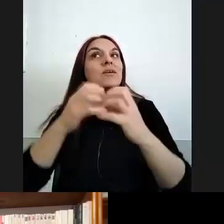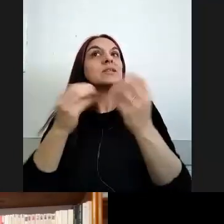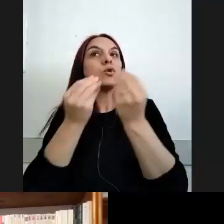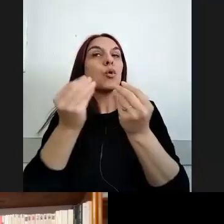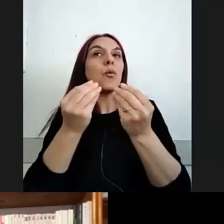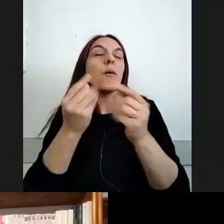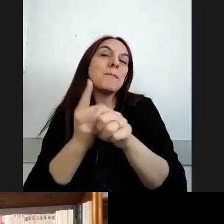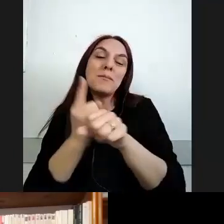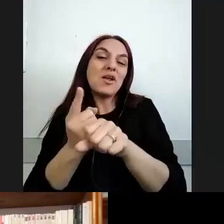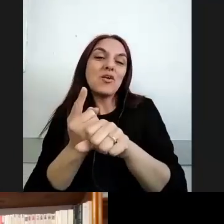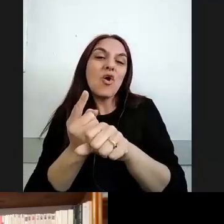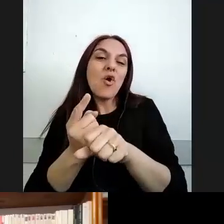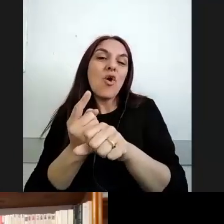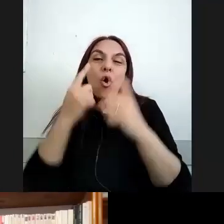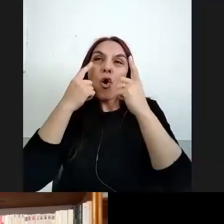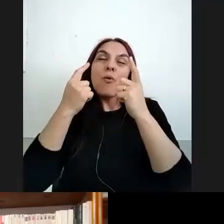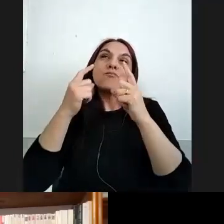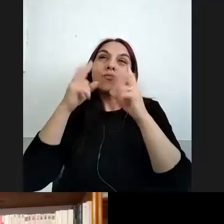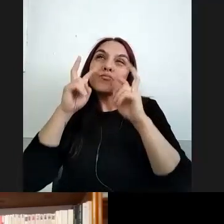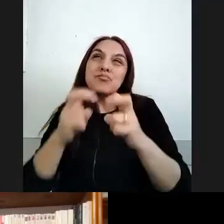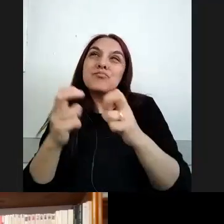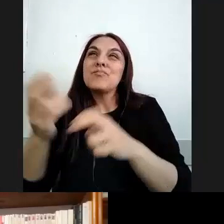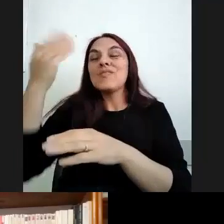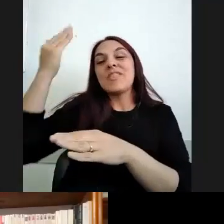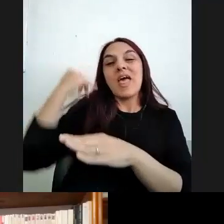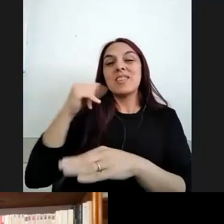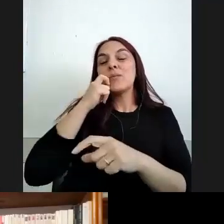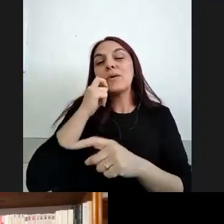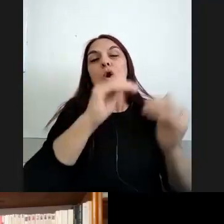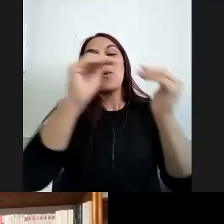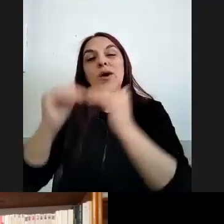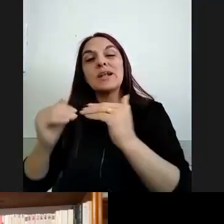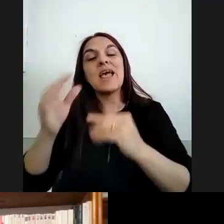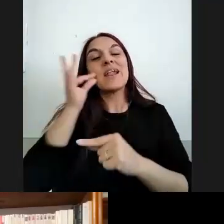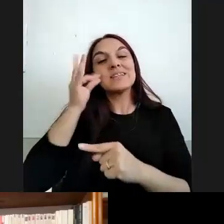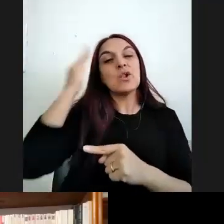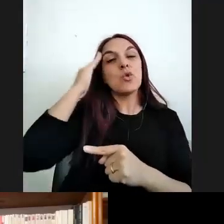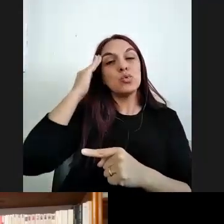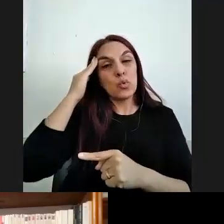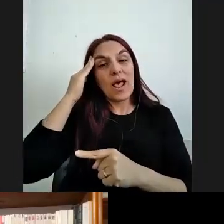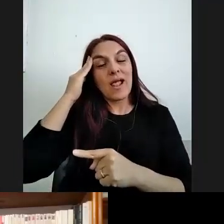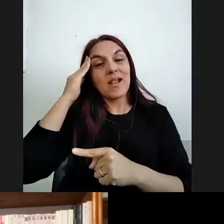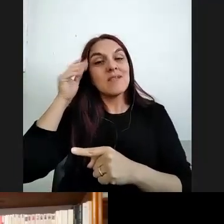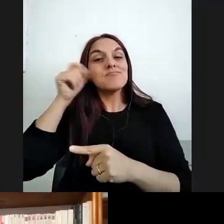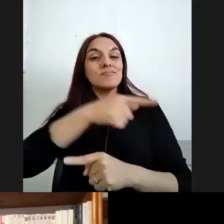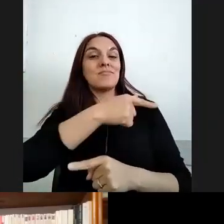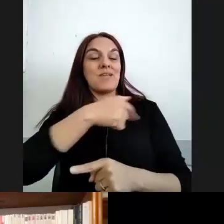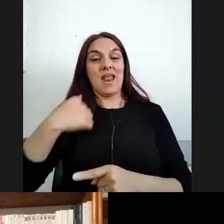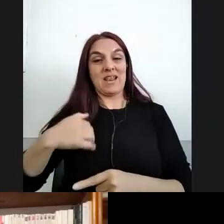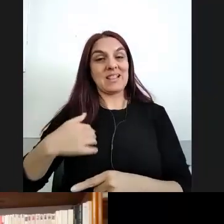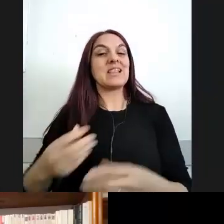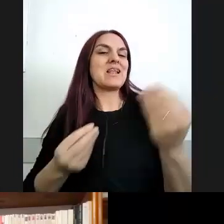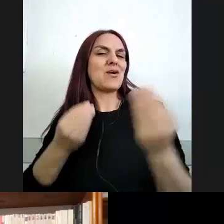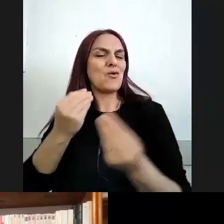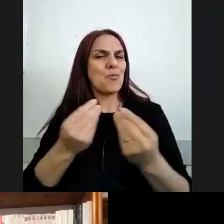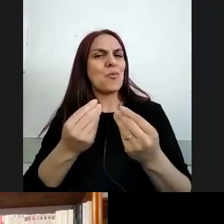imágenes de las que hablábamos por un lado de la homogeneidad racial y cultural en este caso del Estado Nacional Argentino para eso